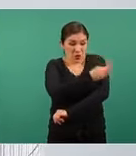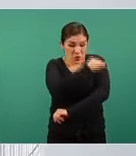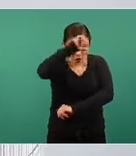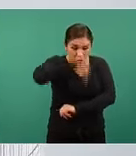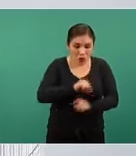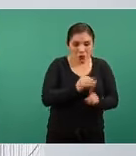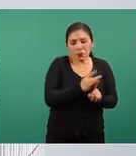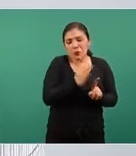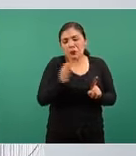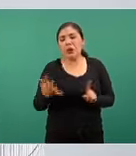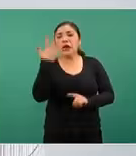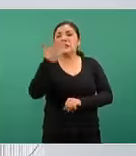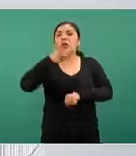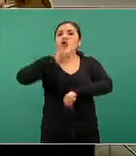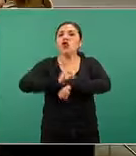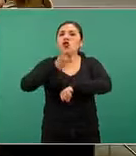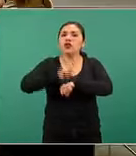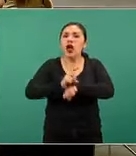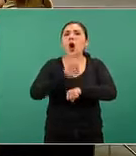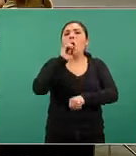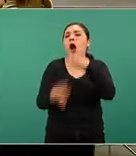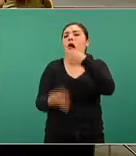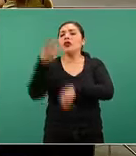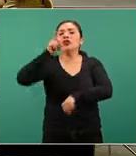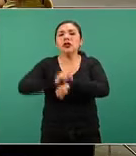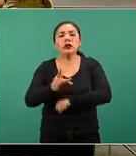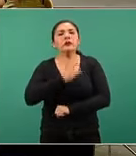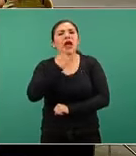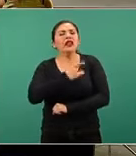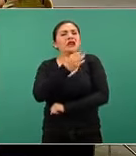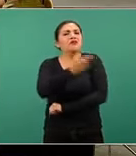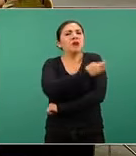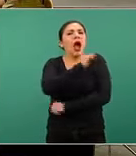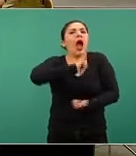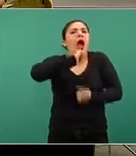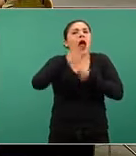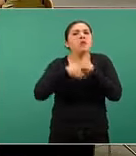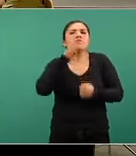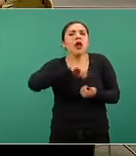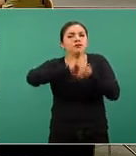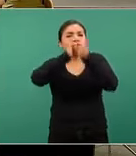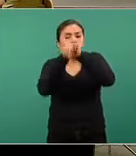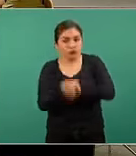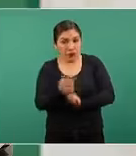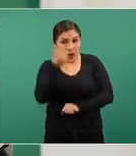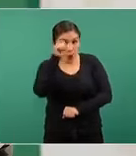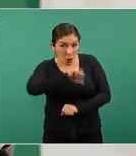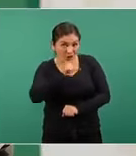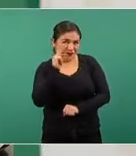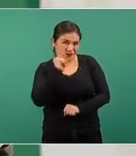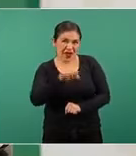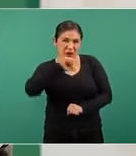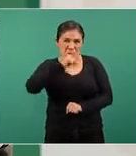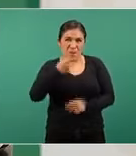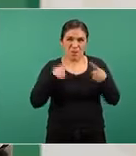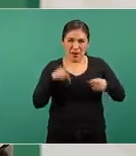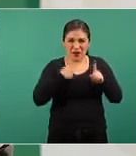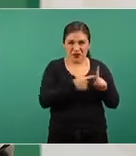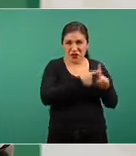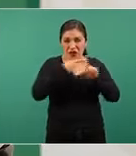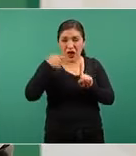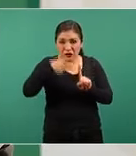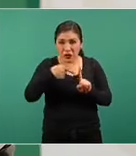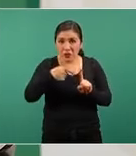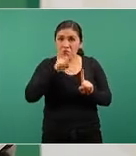el día 14 es decir hasta dos semanas después este caso digamos que no concuerda al menos con este grupo